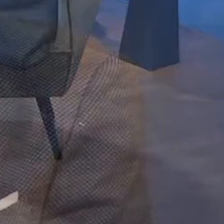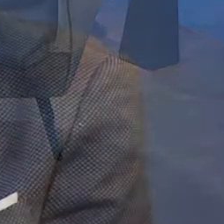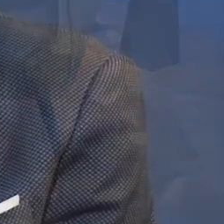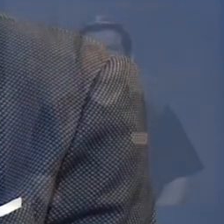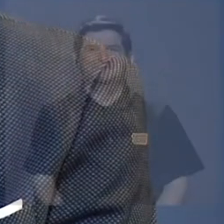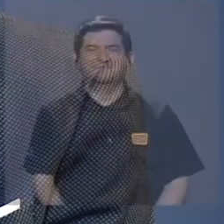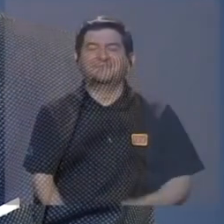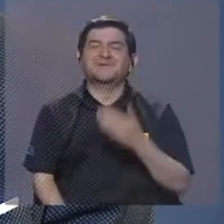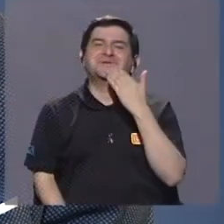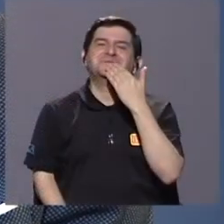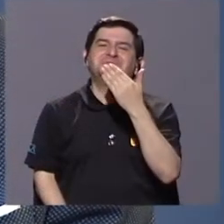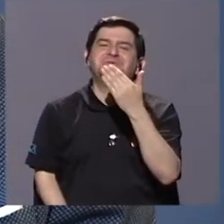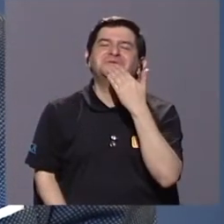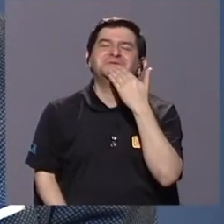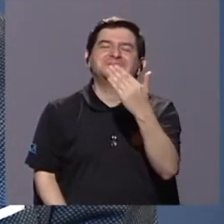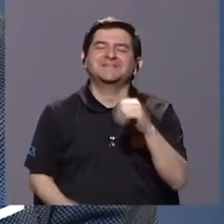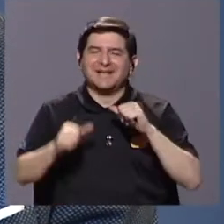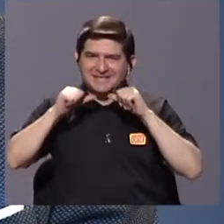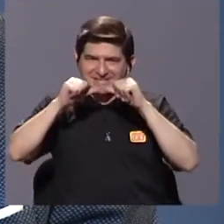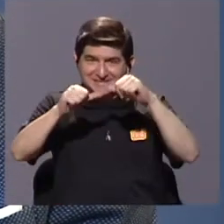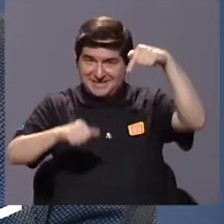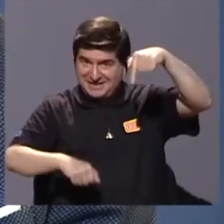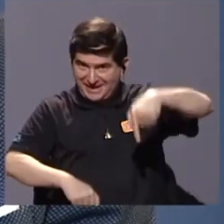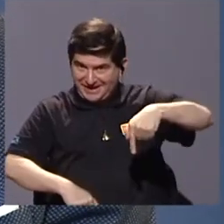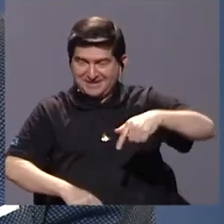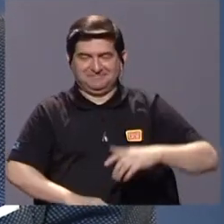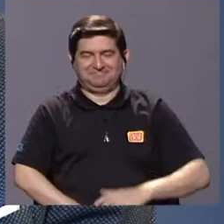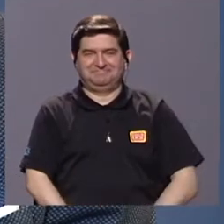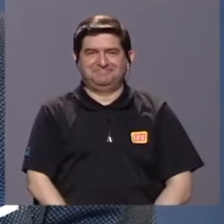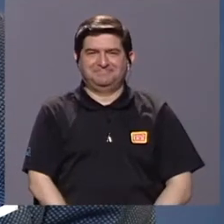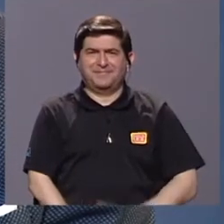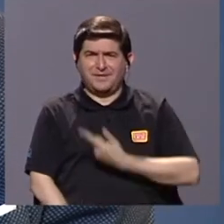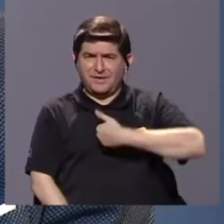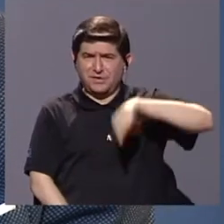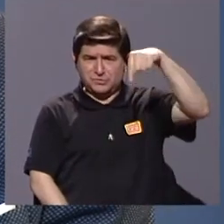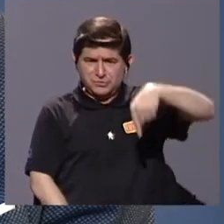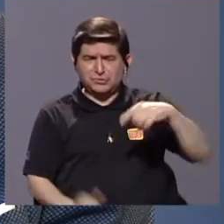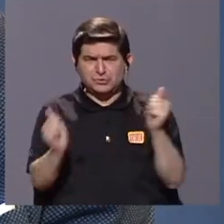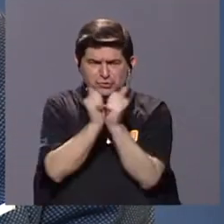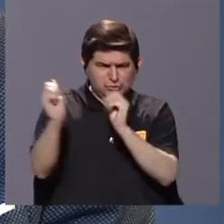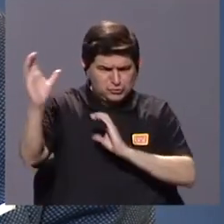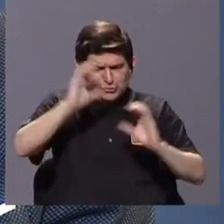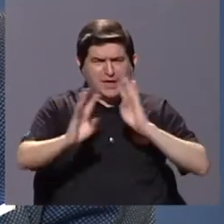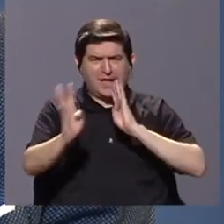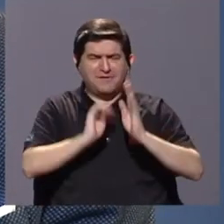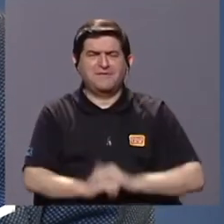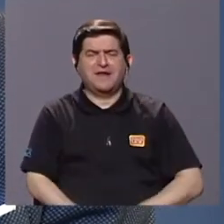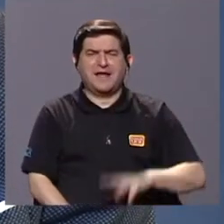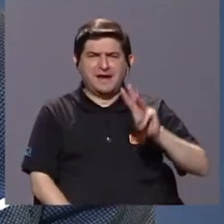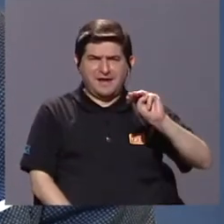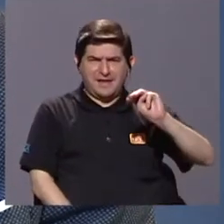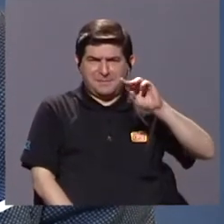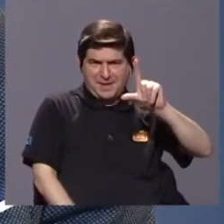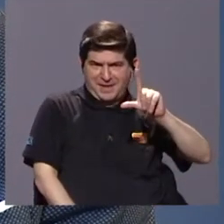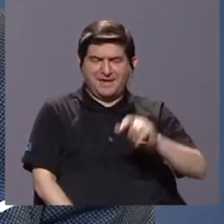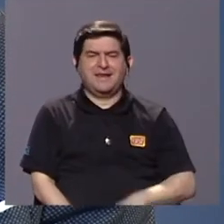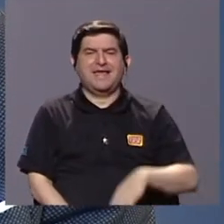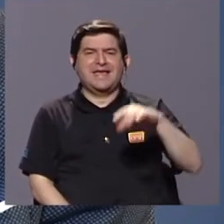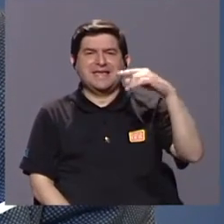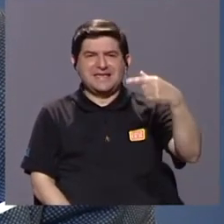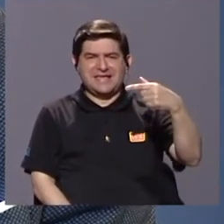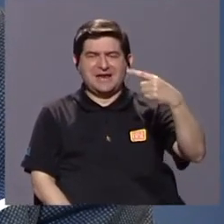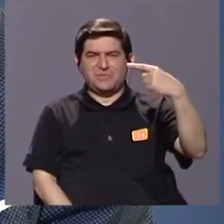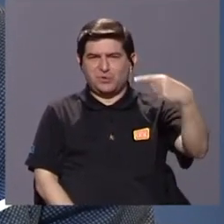Muchas gracias por continuar con nosotros. Estamos en Conciencia conversando con el Máster Guillermo